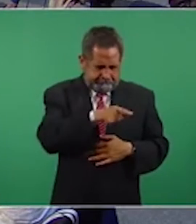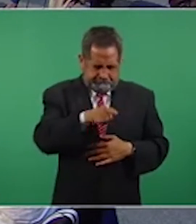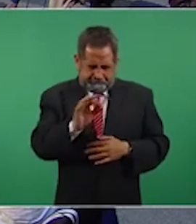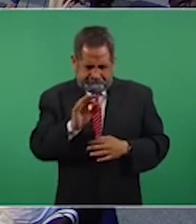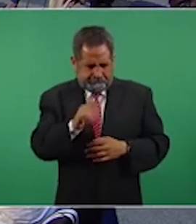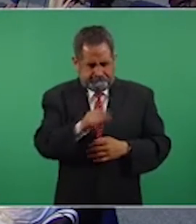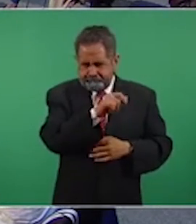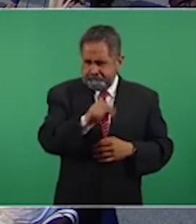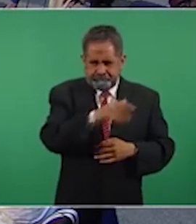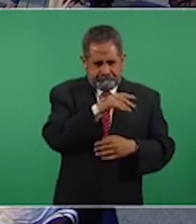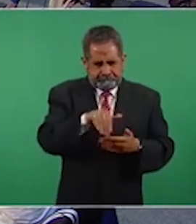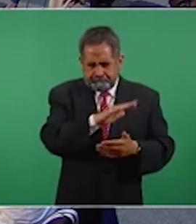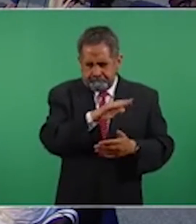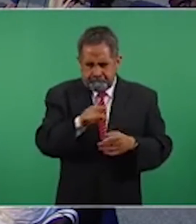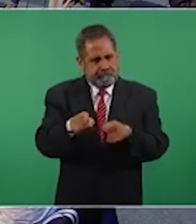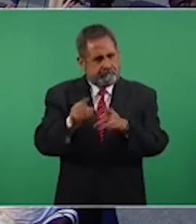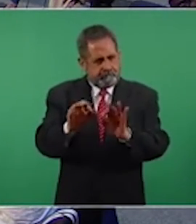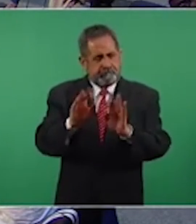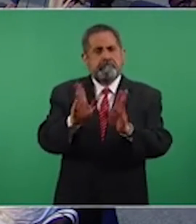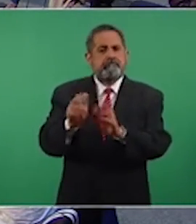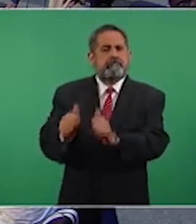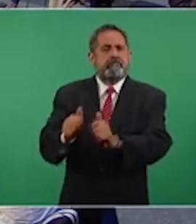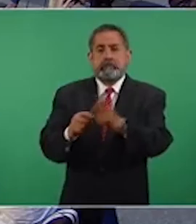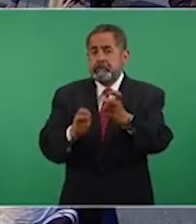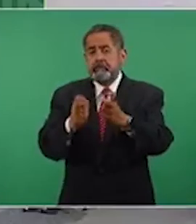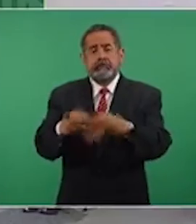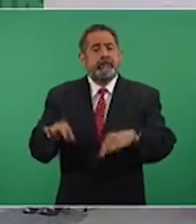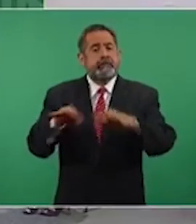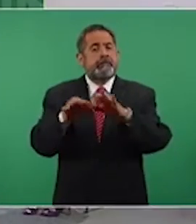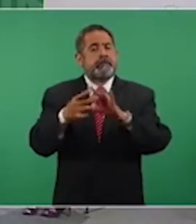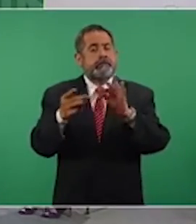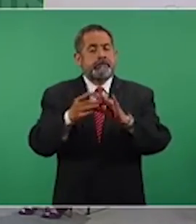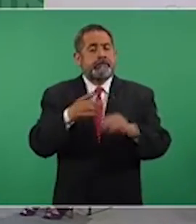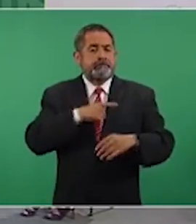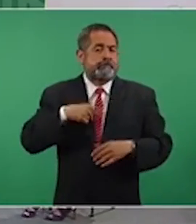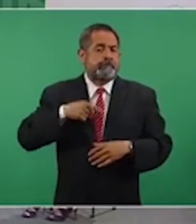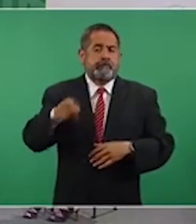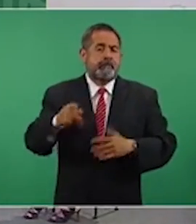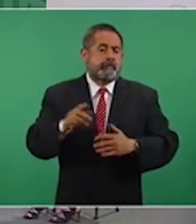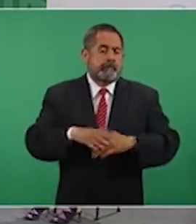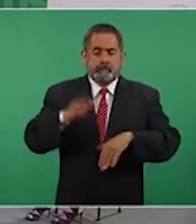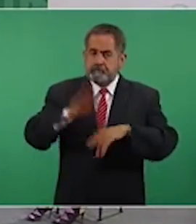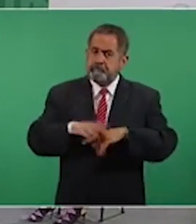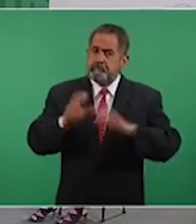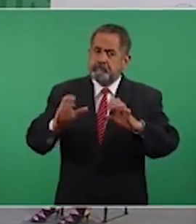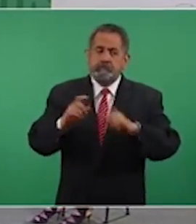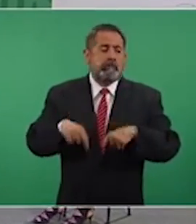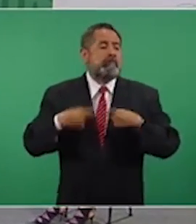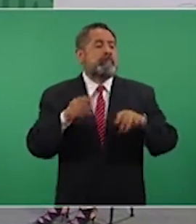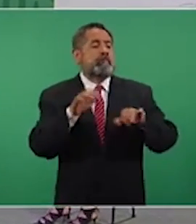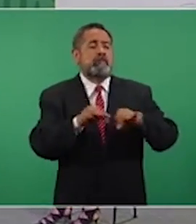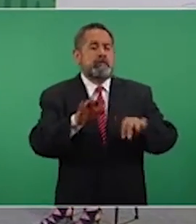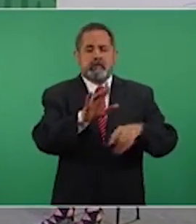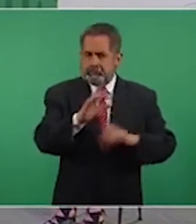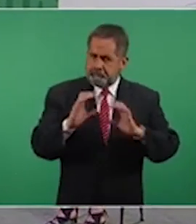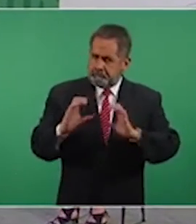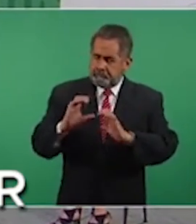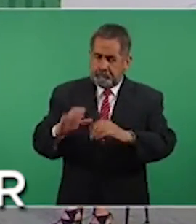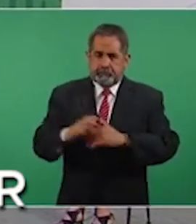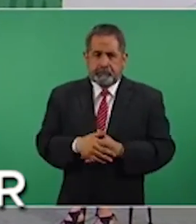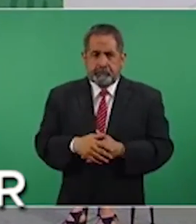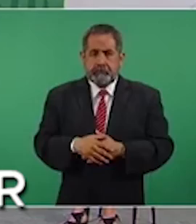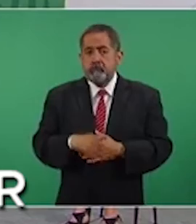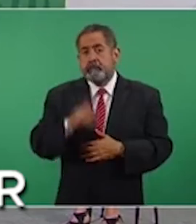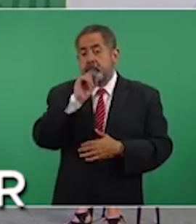y se tiene que tener más cuidado a las policías. También no